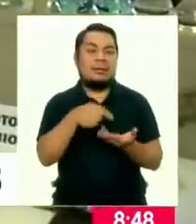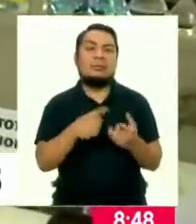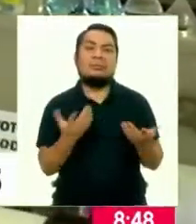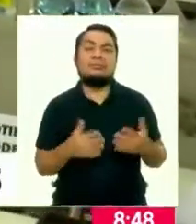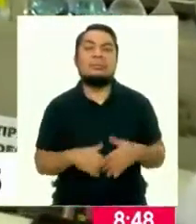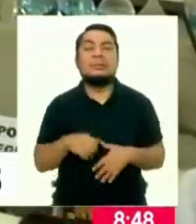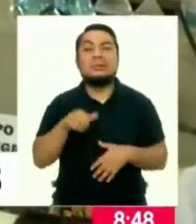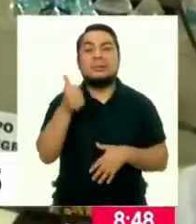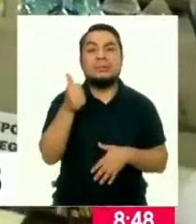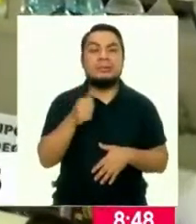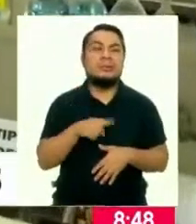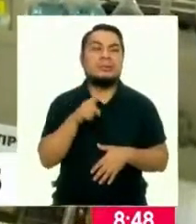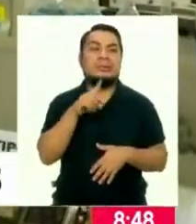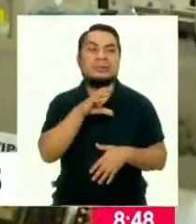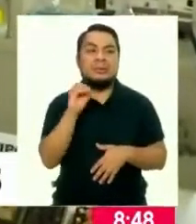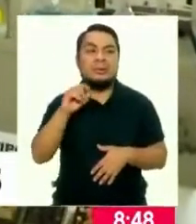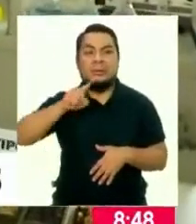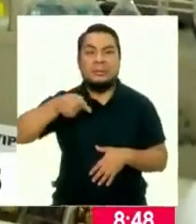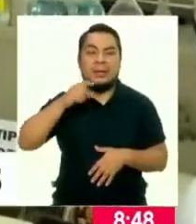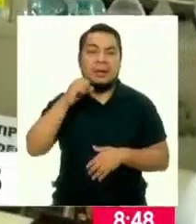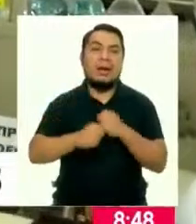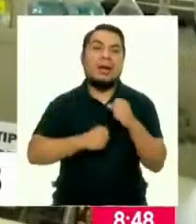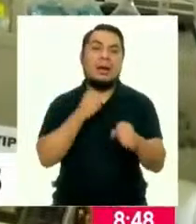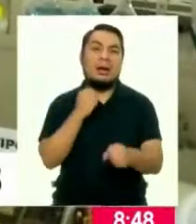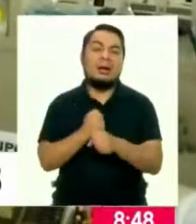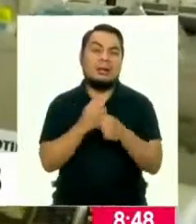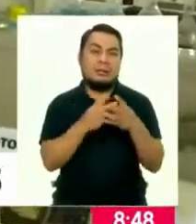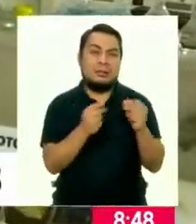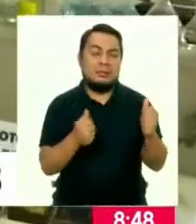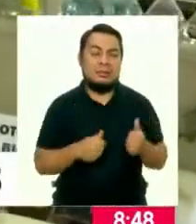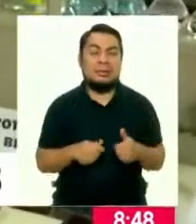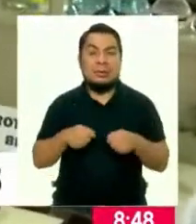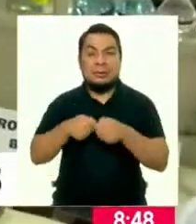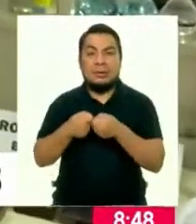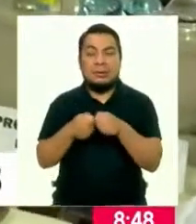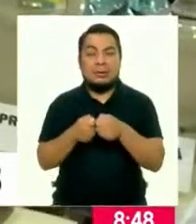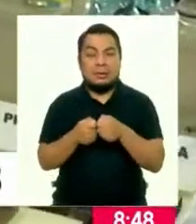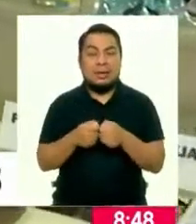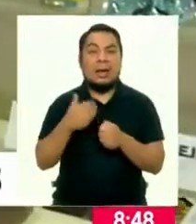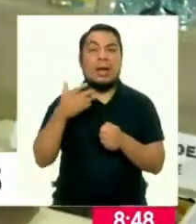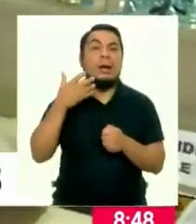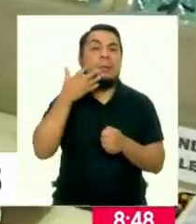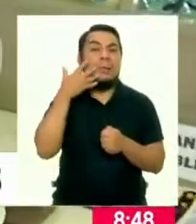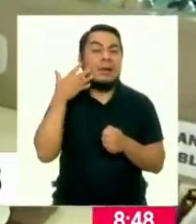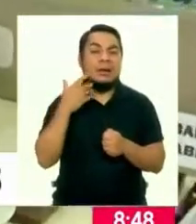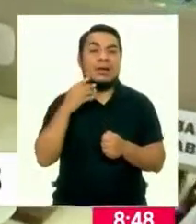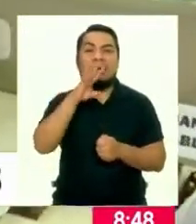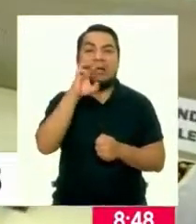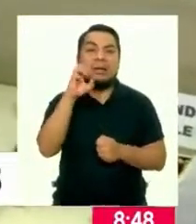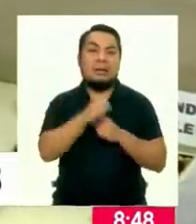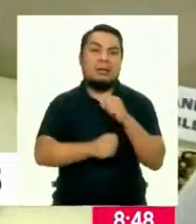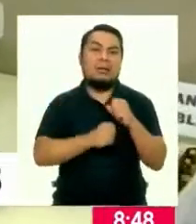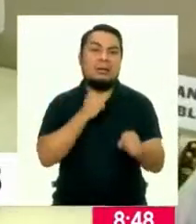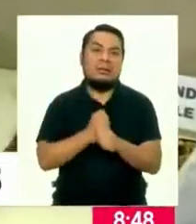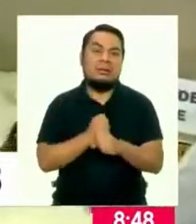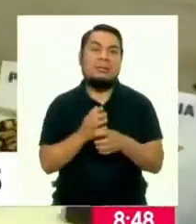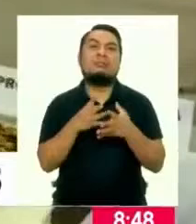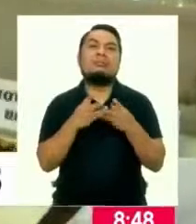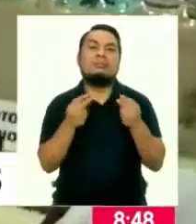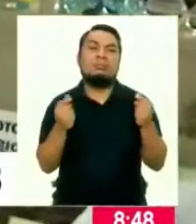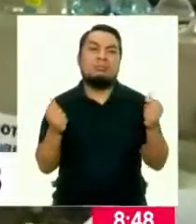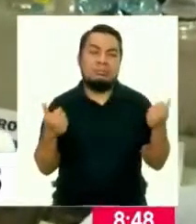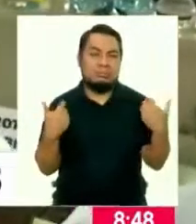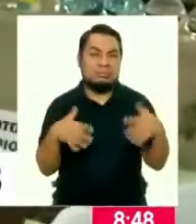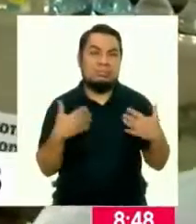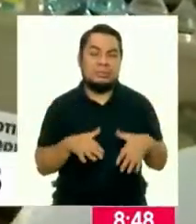tardan entre diez, cien y mil años en degradarse, y el Tecnopor, quinientos años. Es una diferencia bastante abismal y lo que